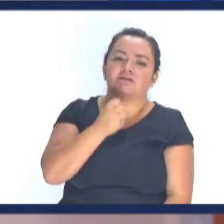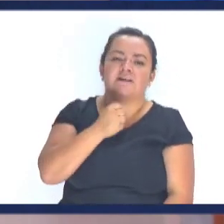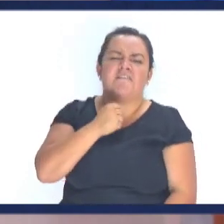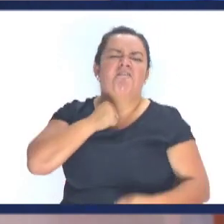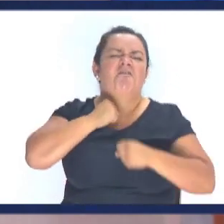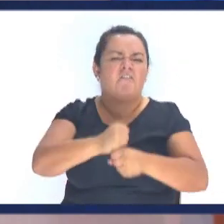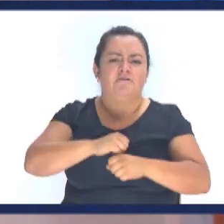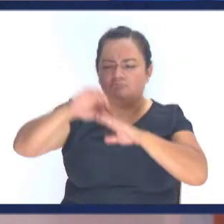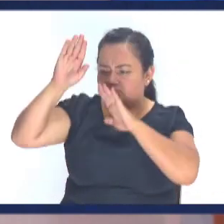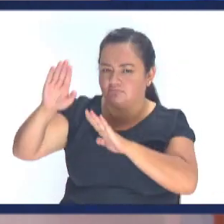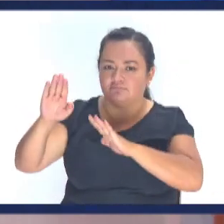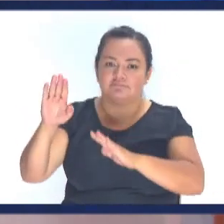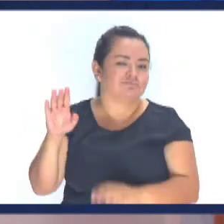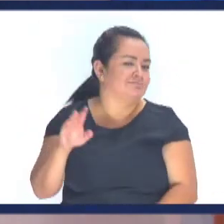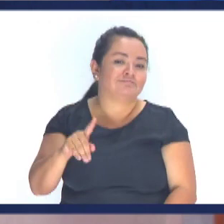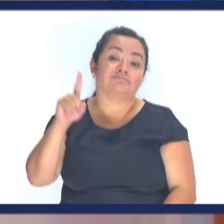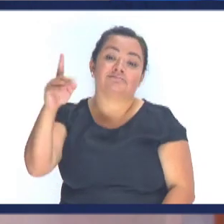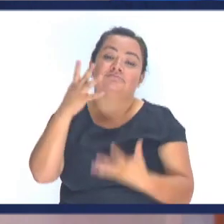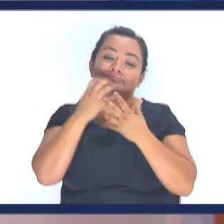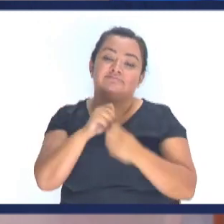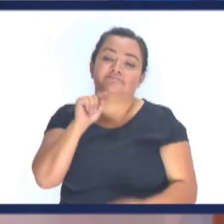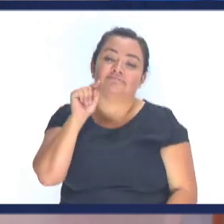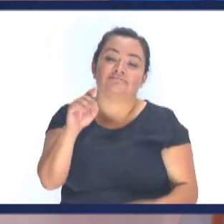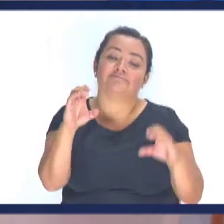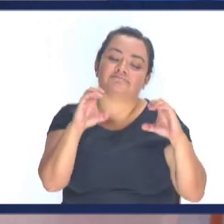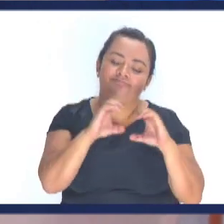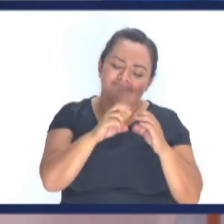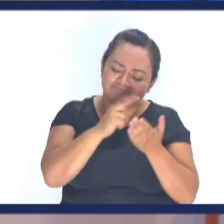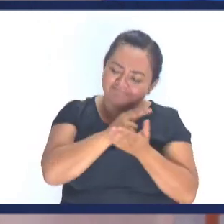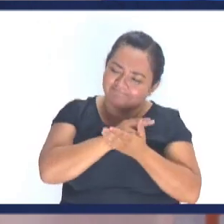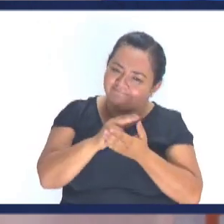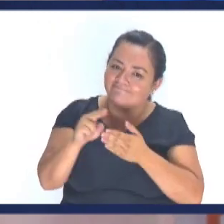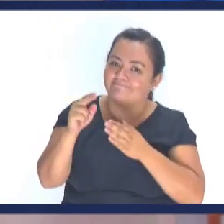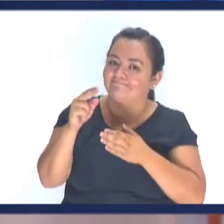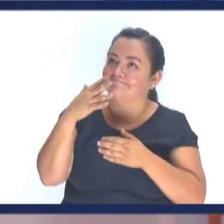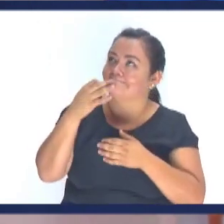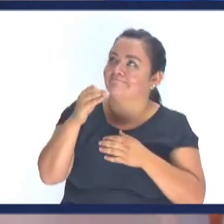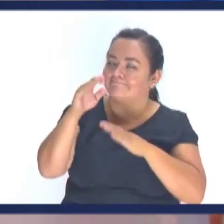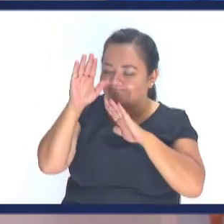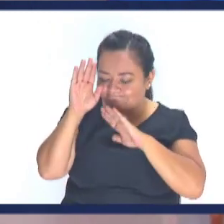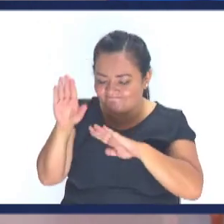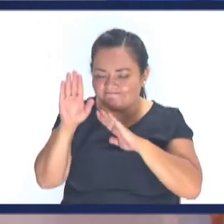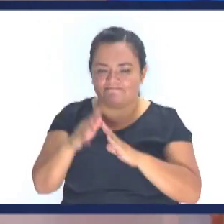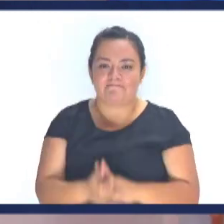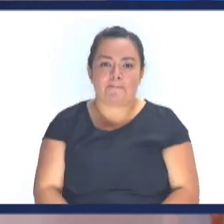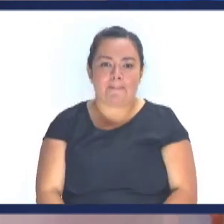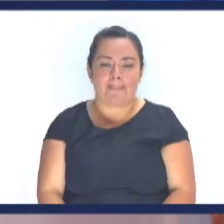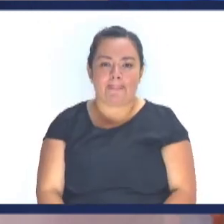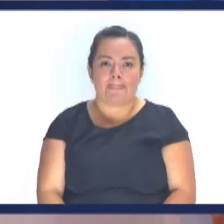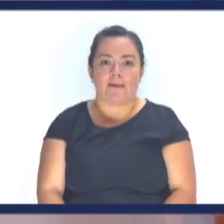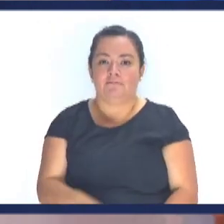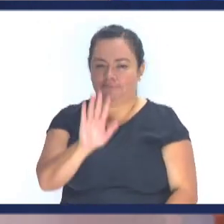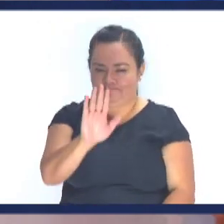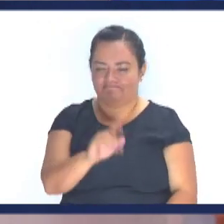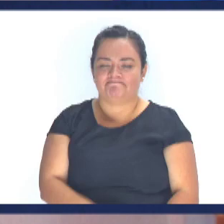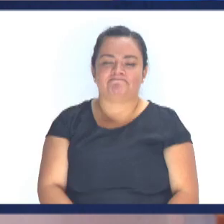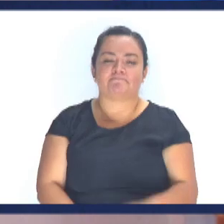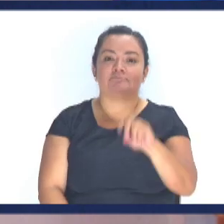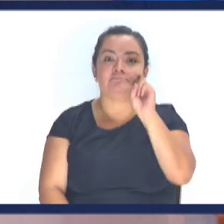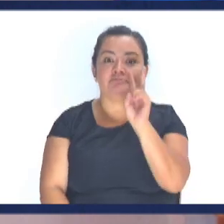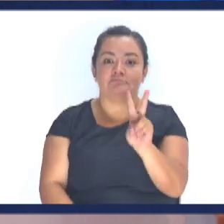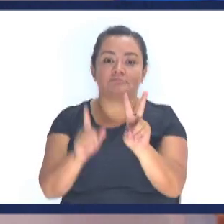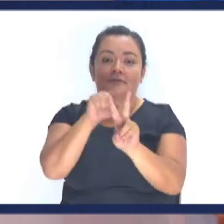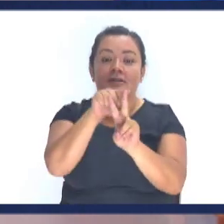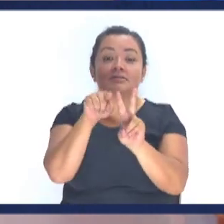A la fuerza Él quiere adoradores En Espíritu y en verdad Entonces la segunda causa Cuando vemos